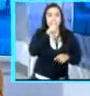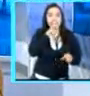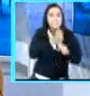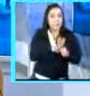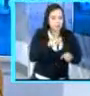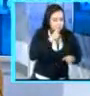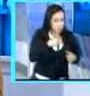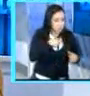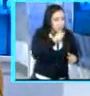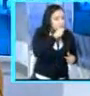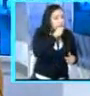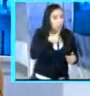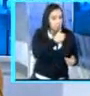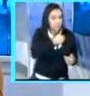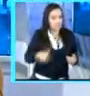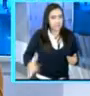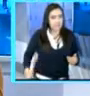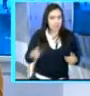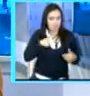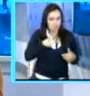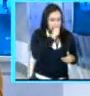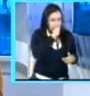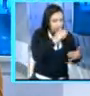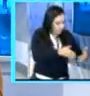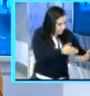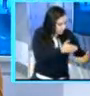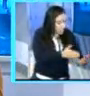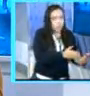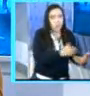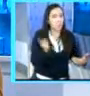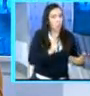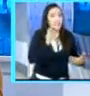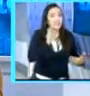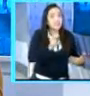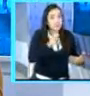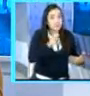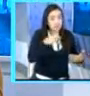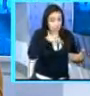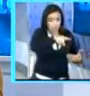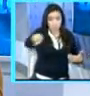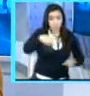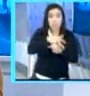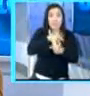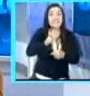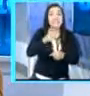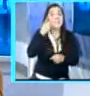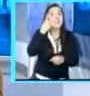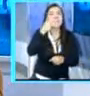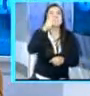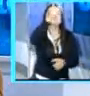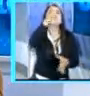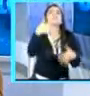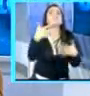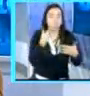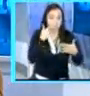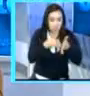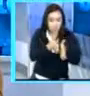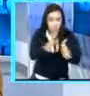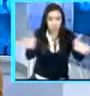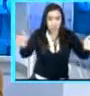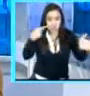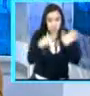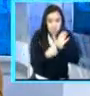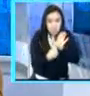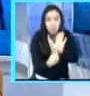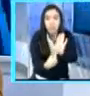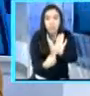es un paso hacia la transparencia y la institucionalización de los procesos de toma de decisión en el país